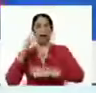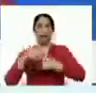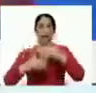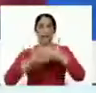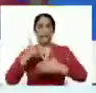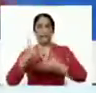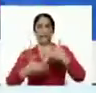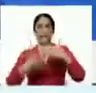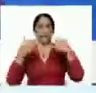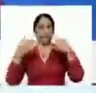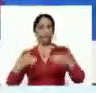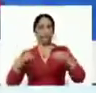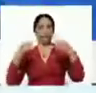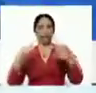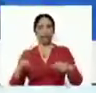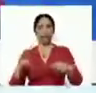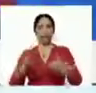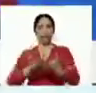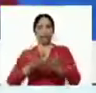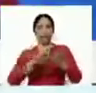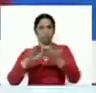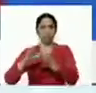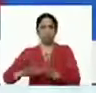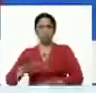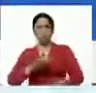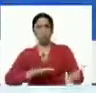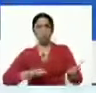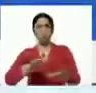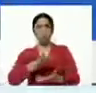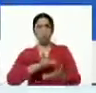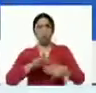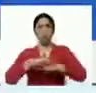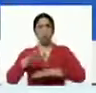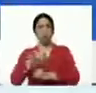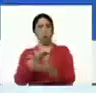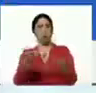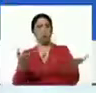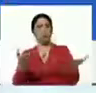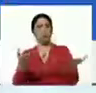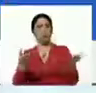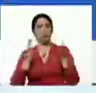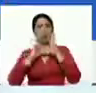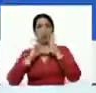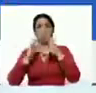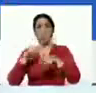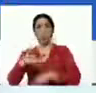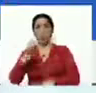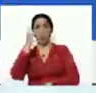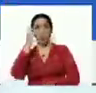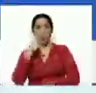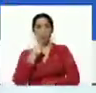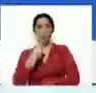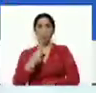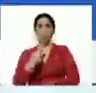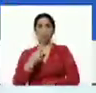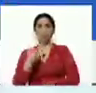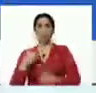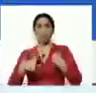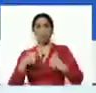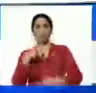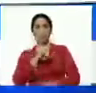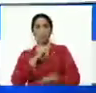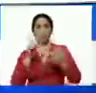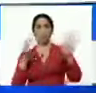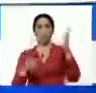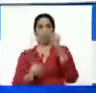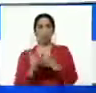regularizar, normalizar y resolver este asunto. Se los dejo ahí, pues, este comentario hoy día, miércoles 27 de mayo,